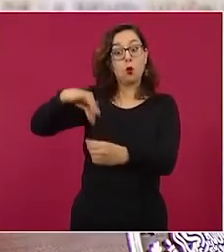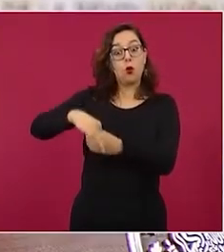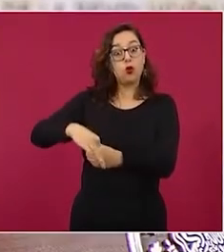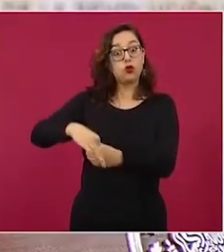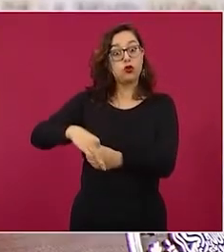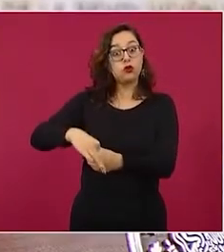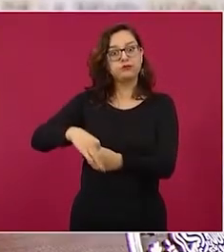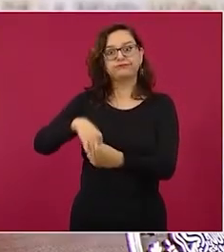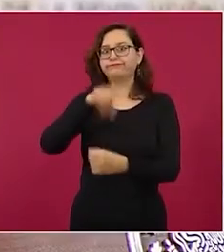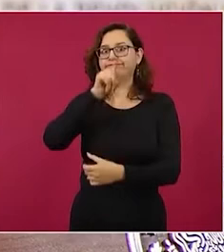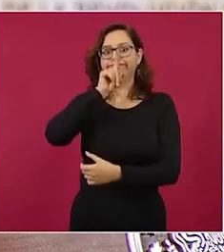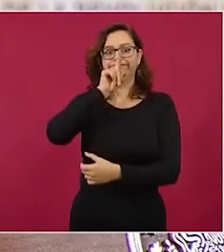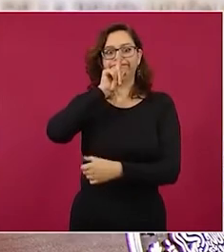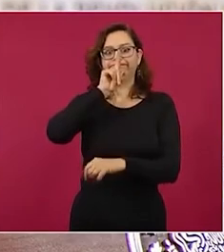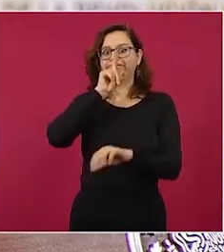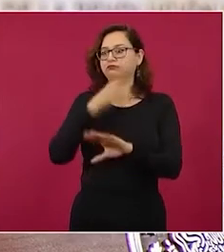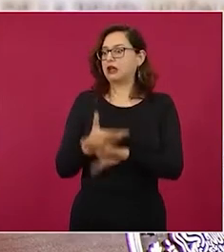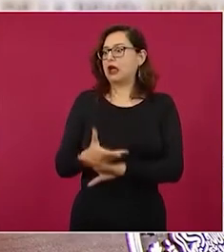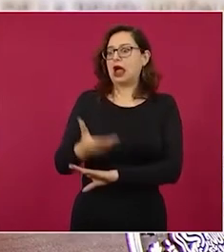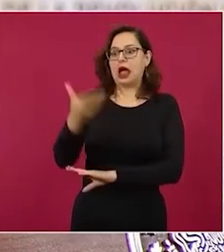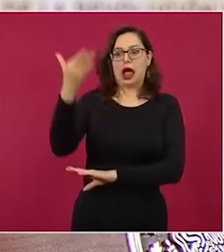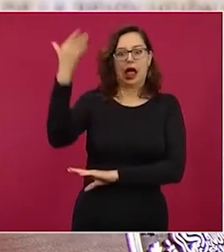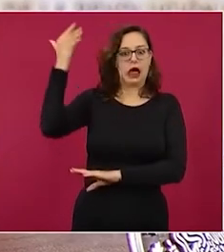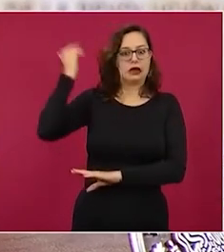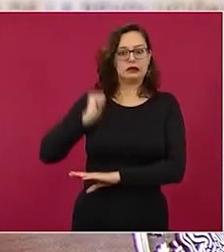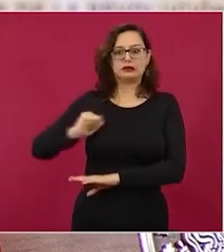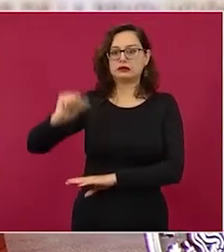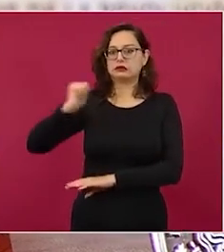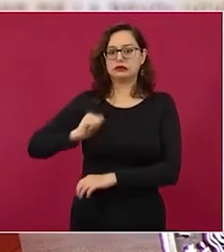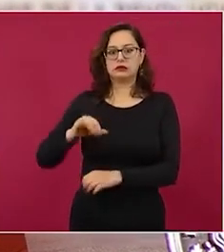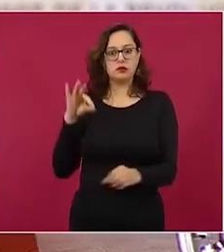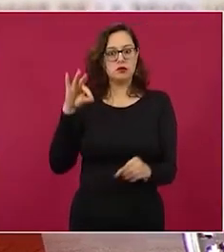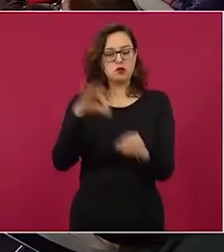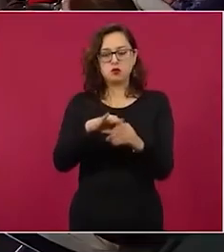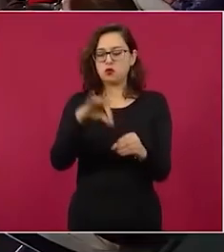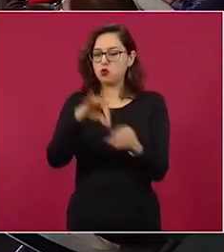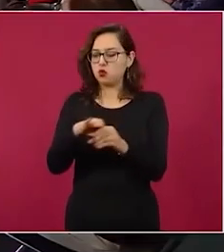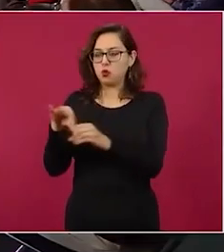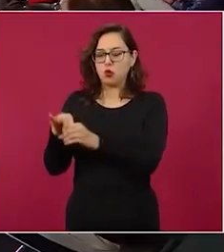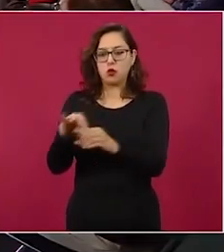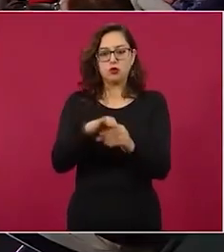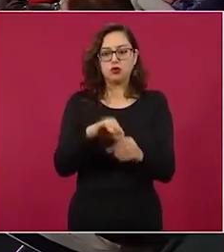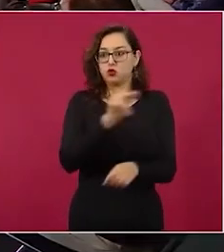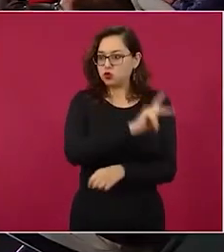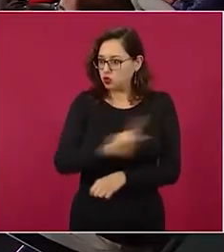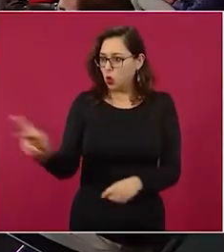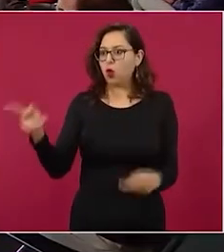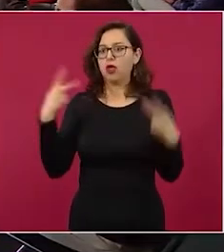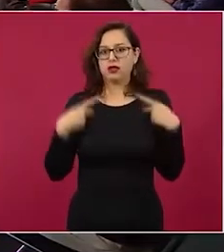avanzados no estaban de acuerdo en el voto universal